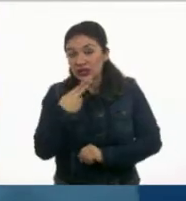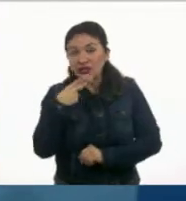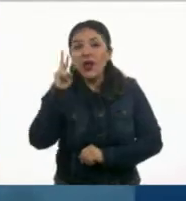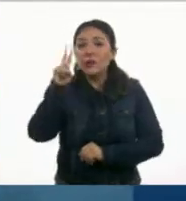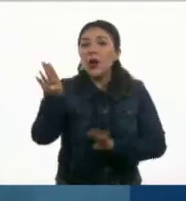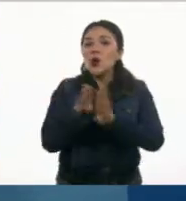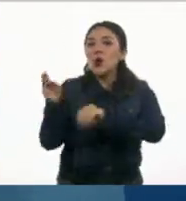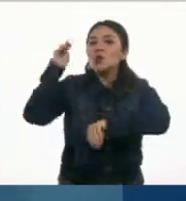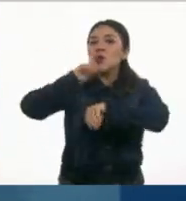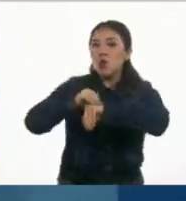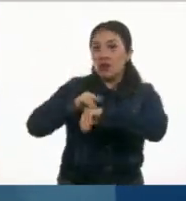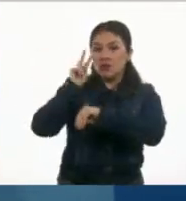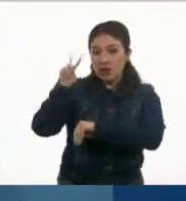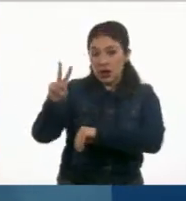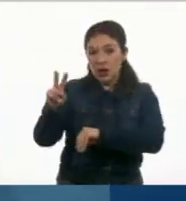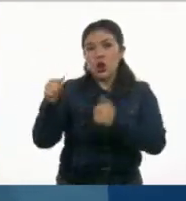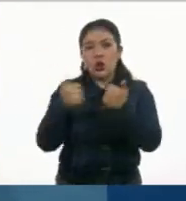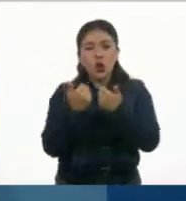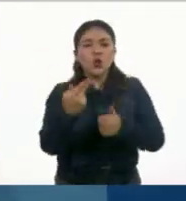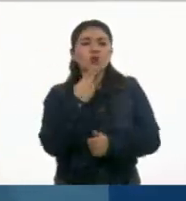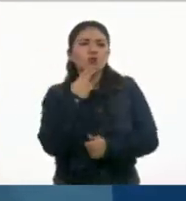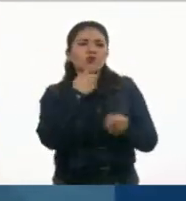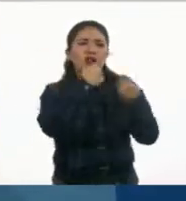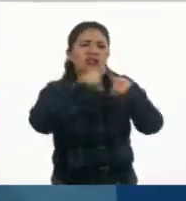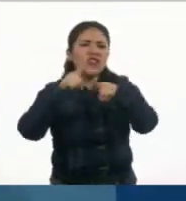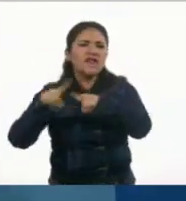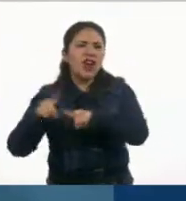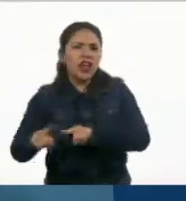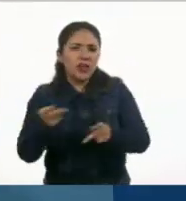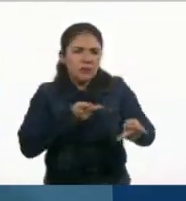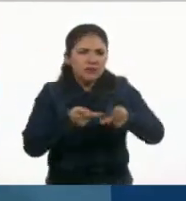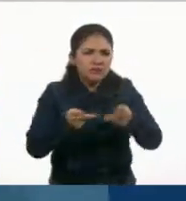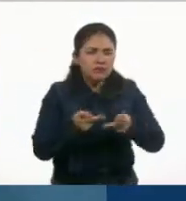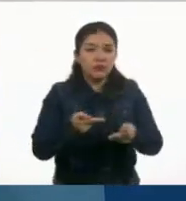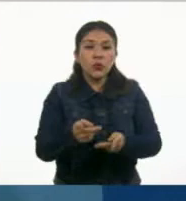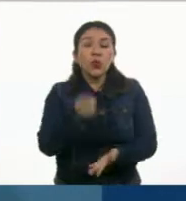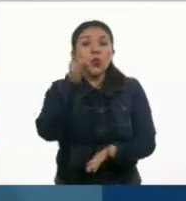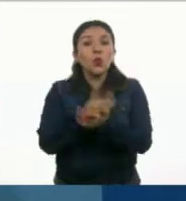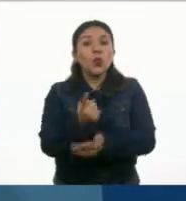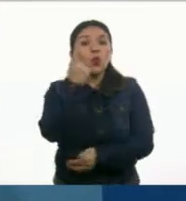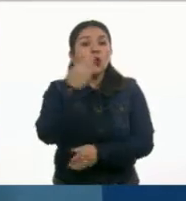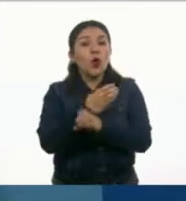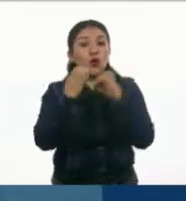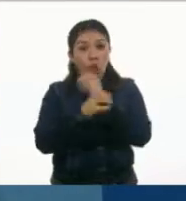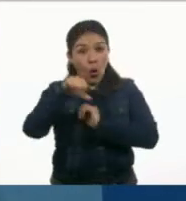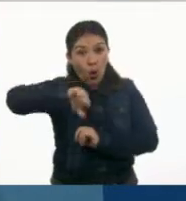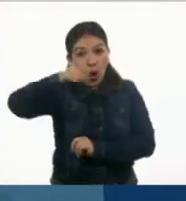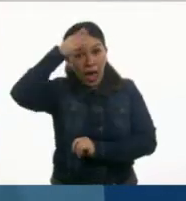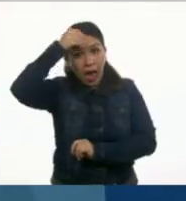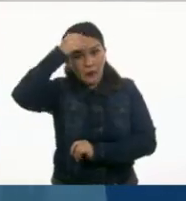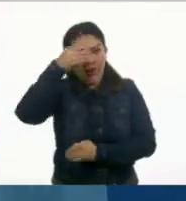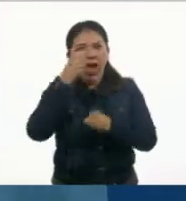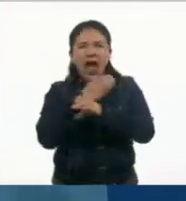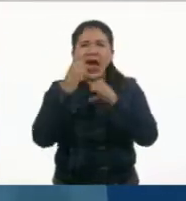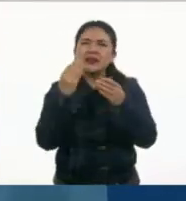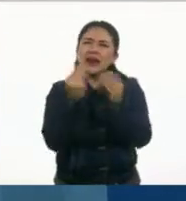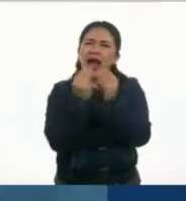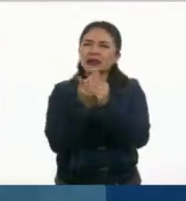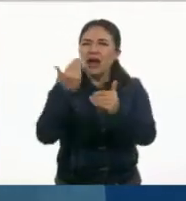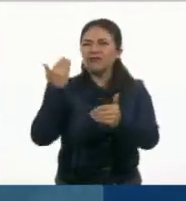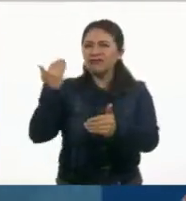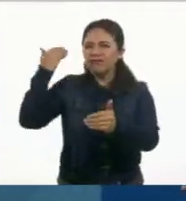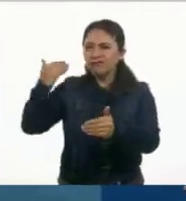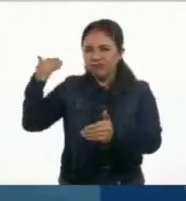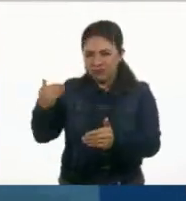resultado. Hemos utilizado ya, como dijimos, varias estrategias en una sola. Cosas que hemos aprendido en diferentes clases. Así que